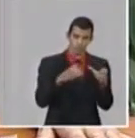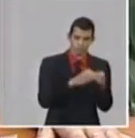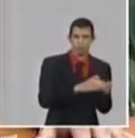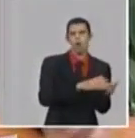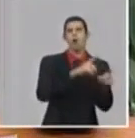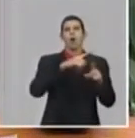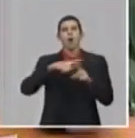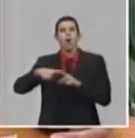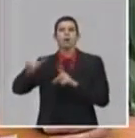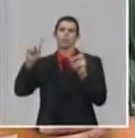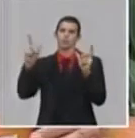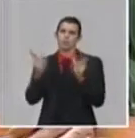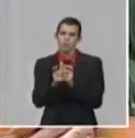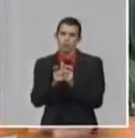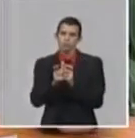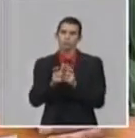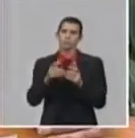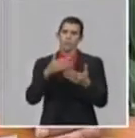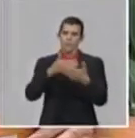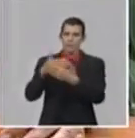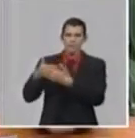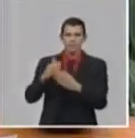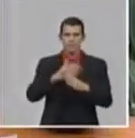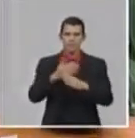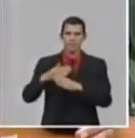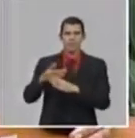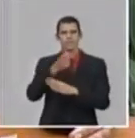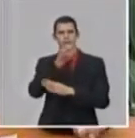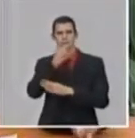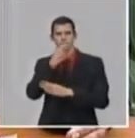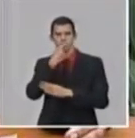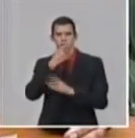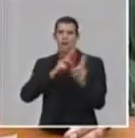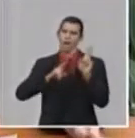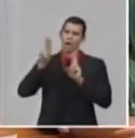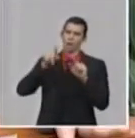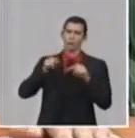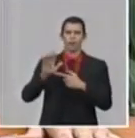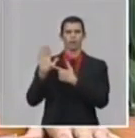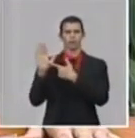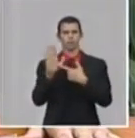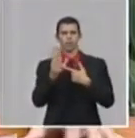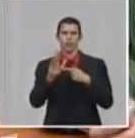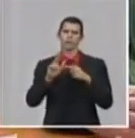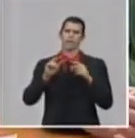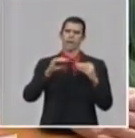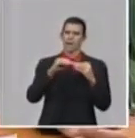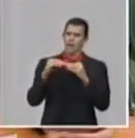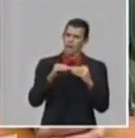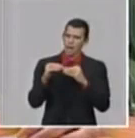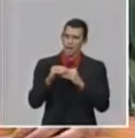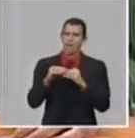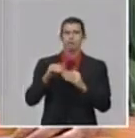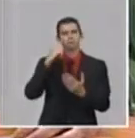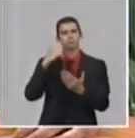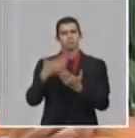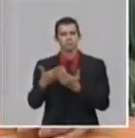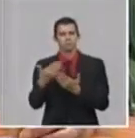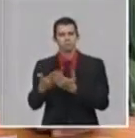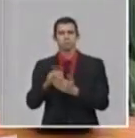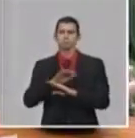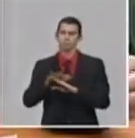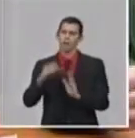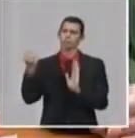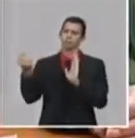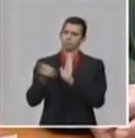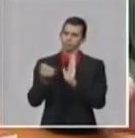También fue aprobado, se dio esa racionalidad científica y nos dirigimos entonces a